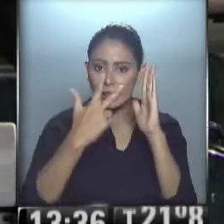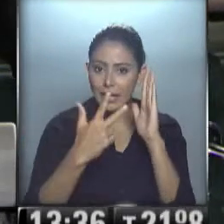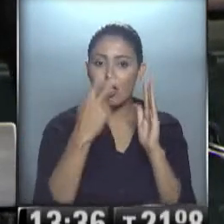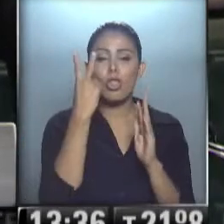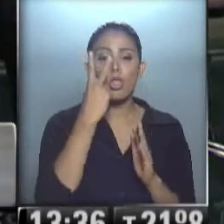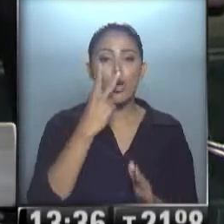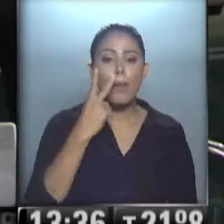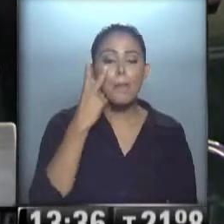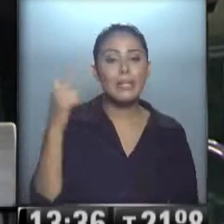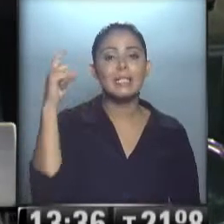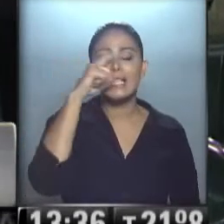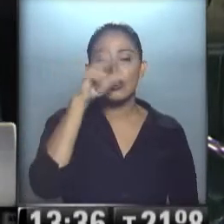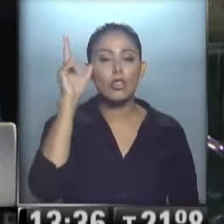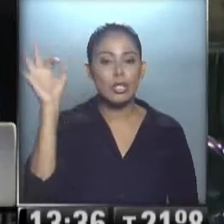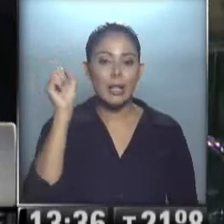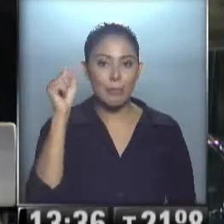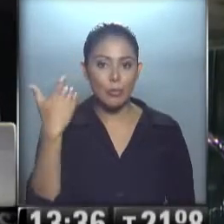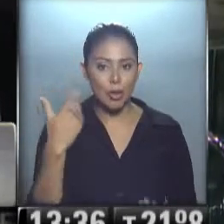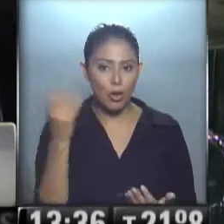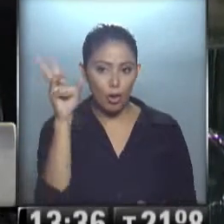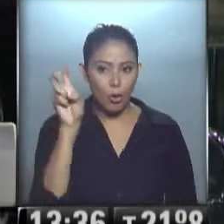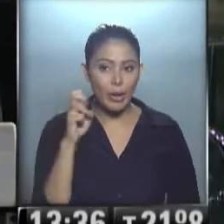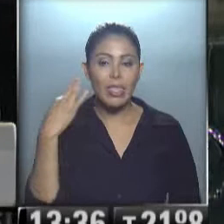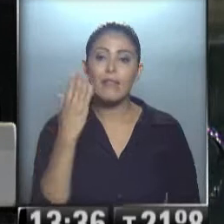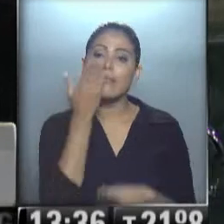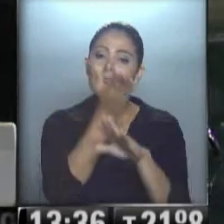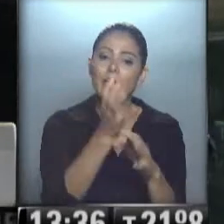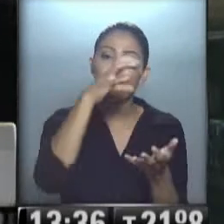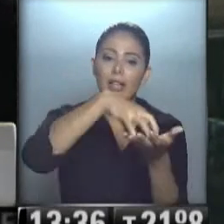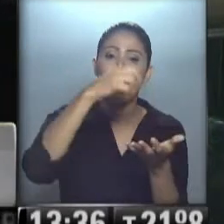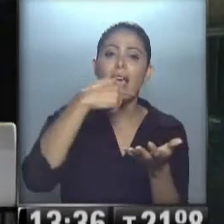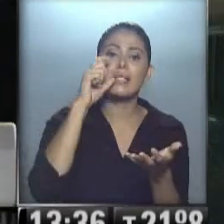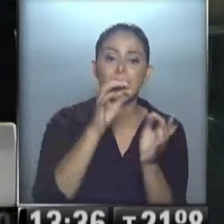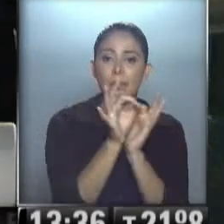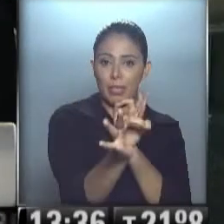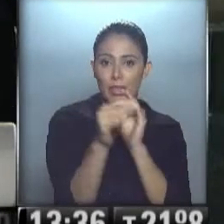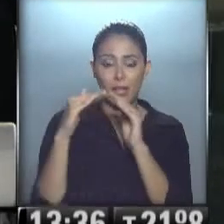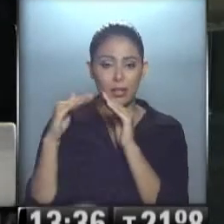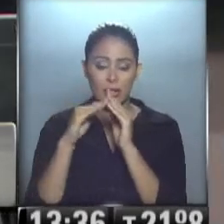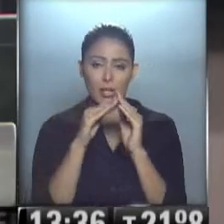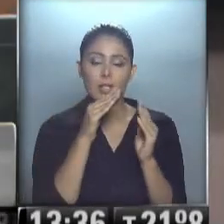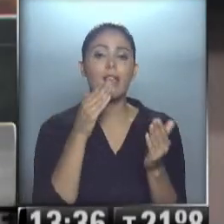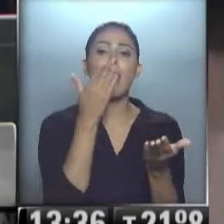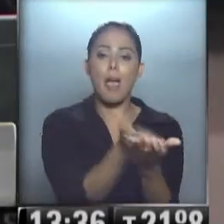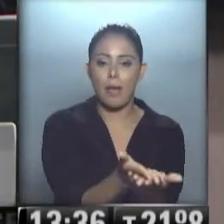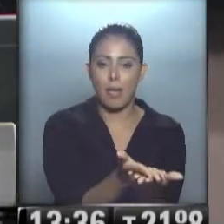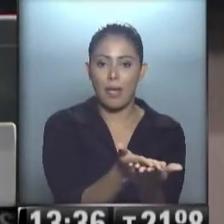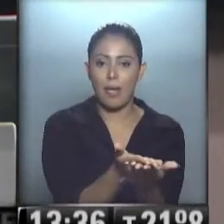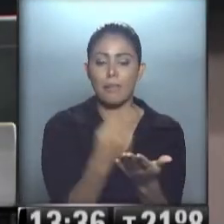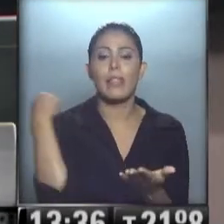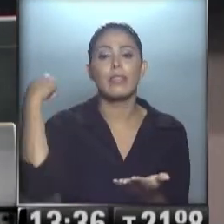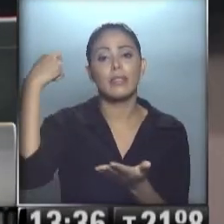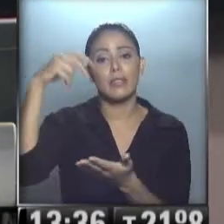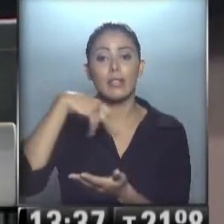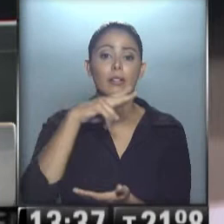2.780 pesos podés estar cobrando. Hacé eso, presentáte en la ANSES más cercana a los efectos de solicitar la puesta al pago